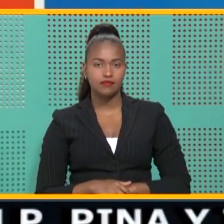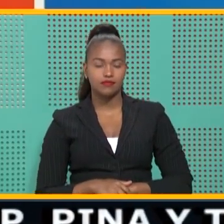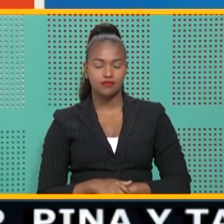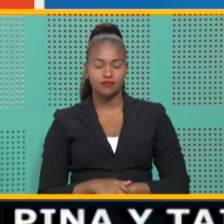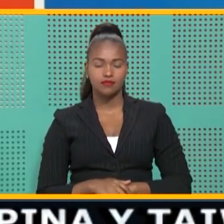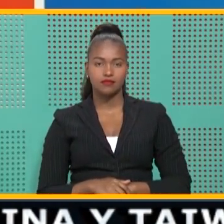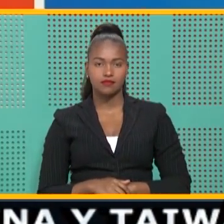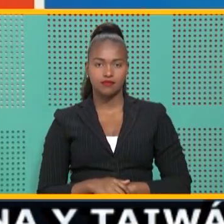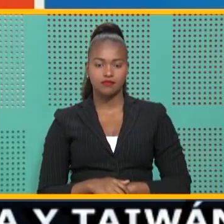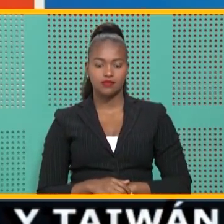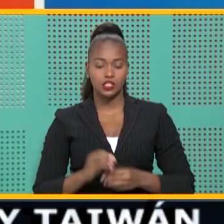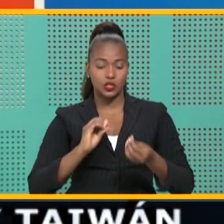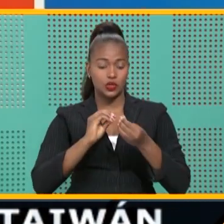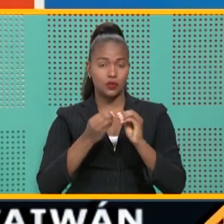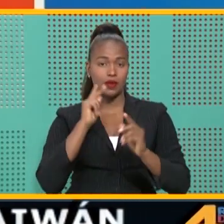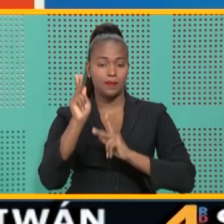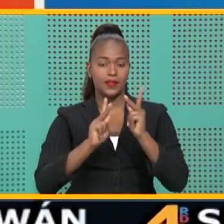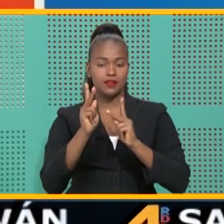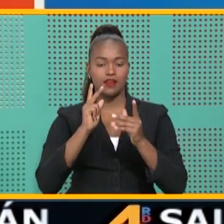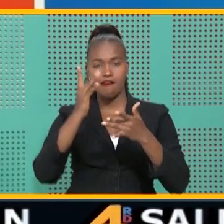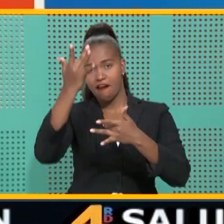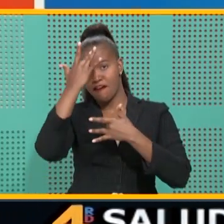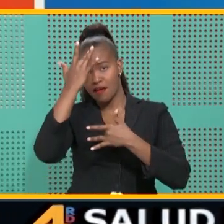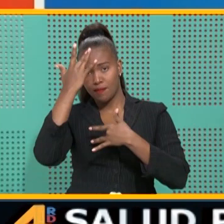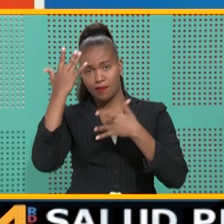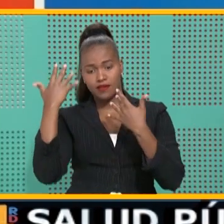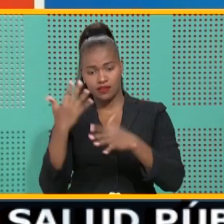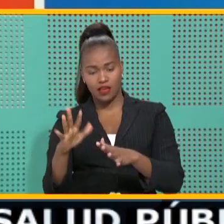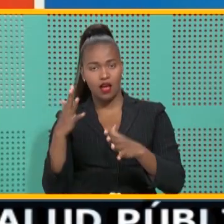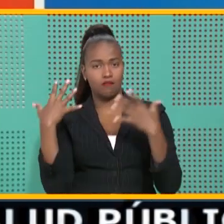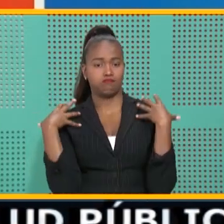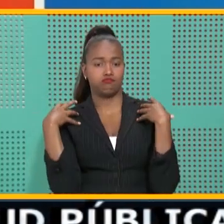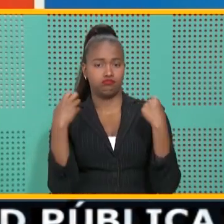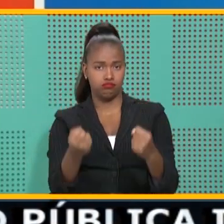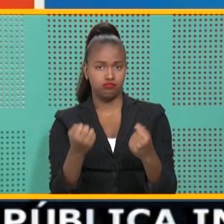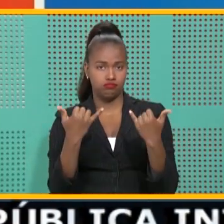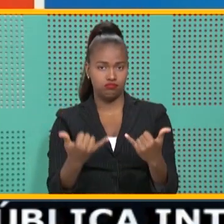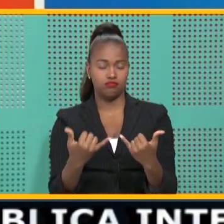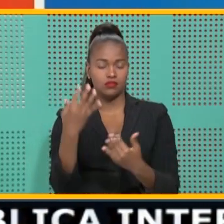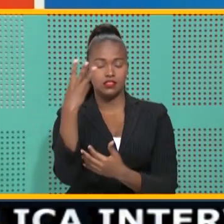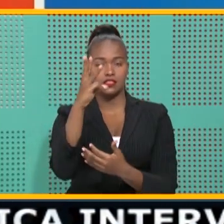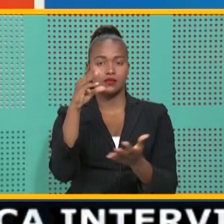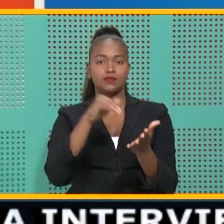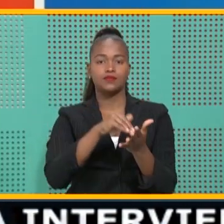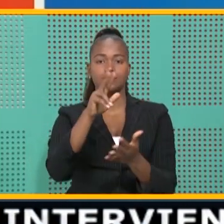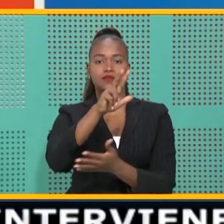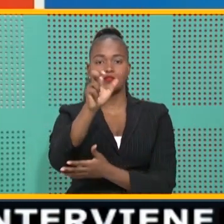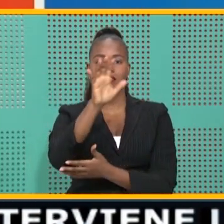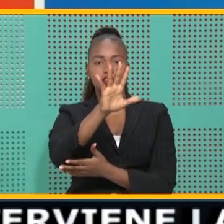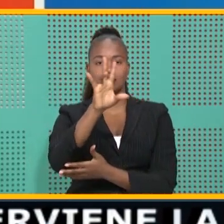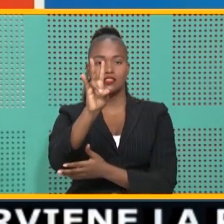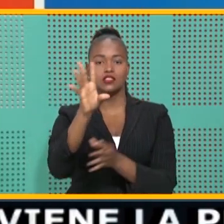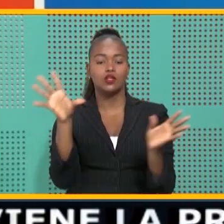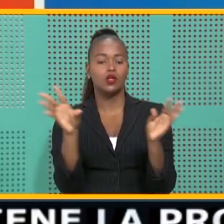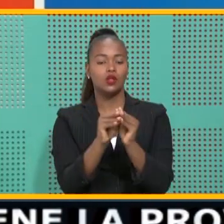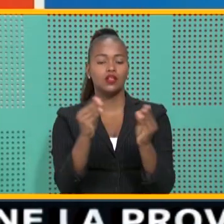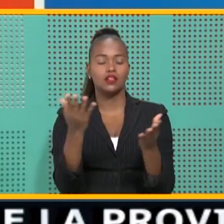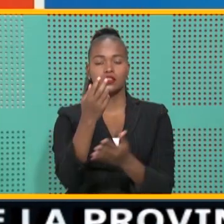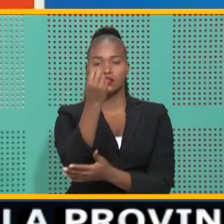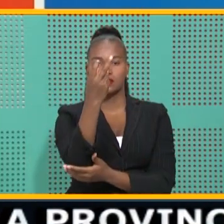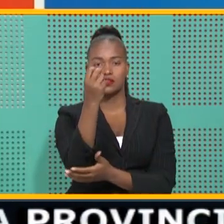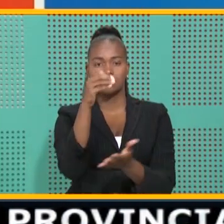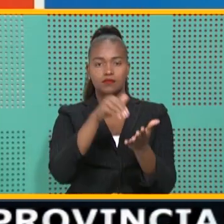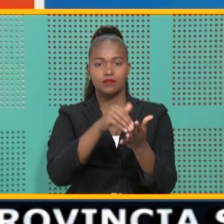El número de recuperados, 16.357, con un total de 12